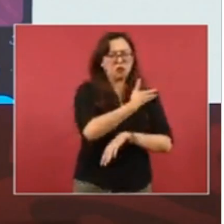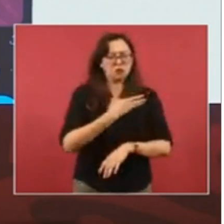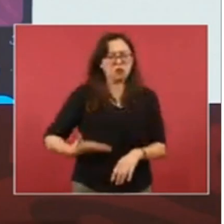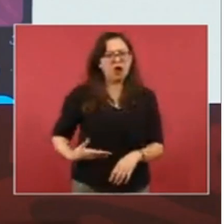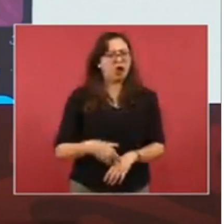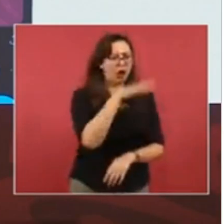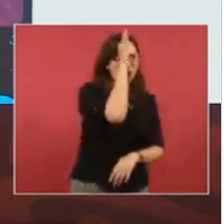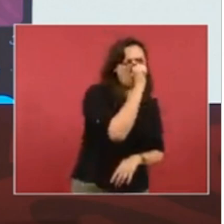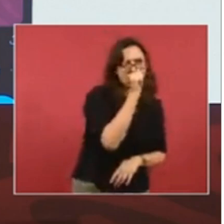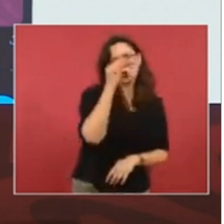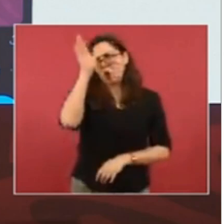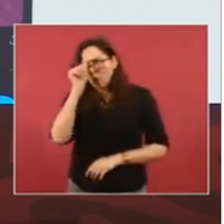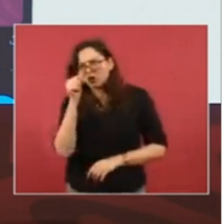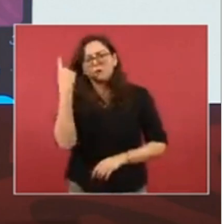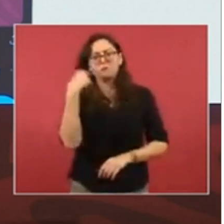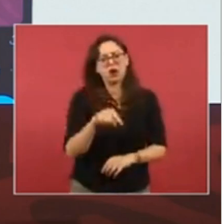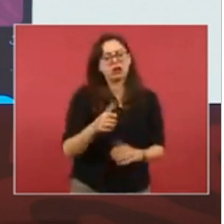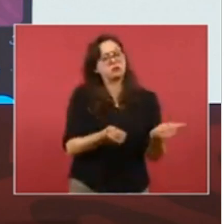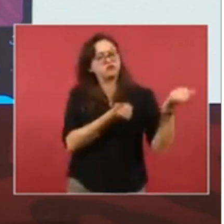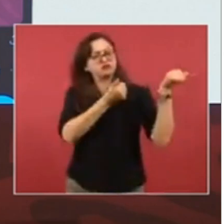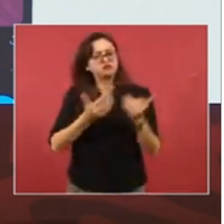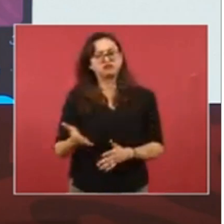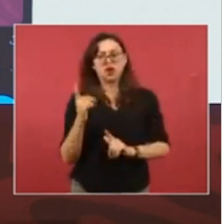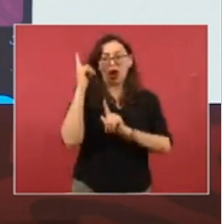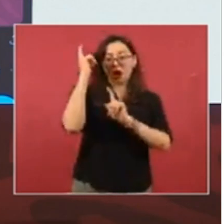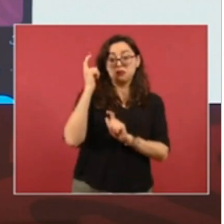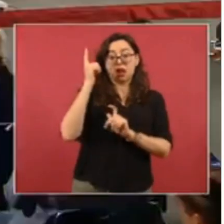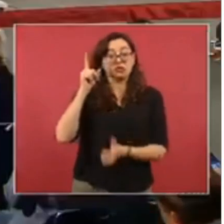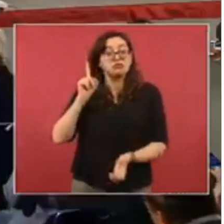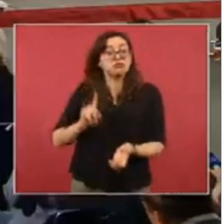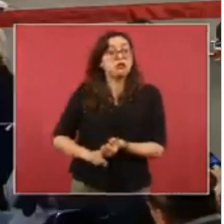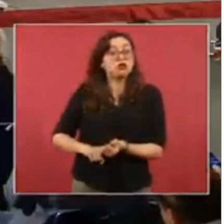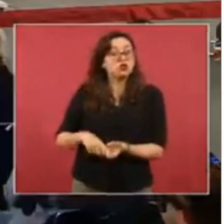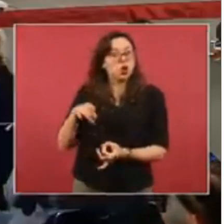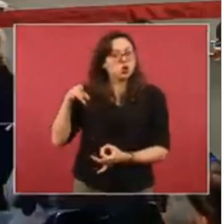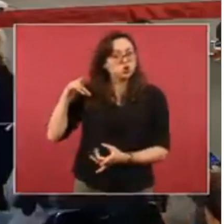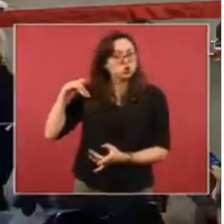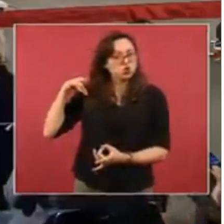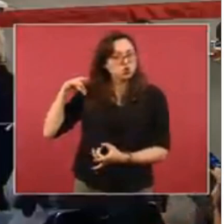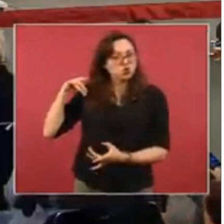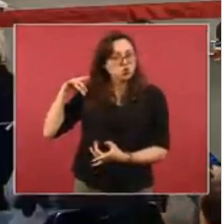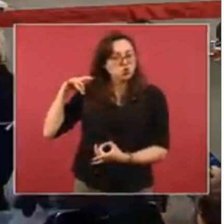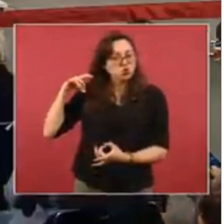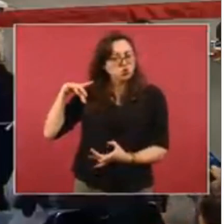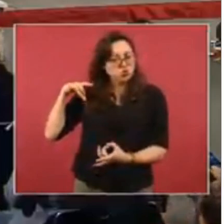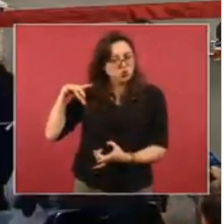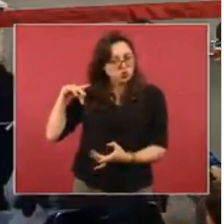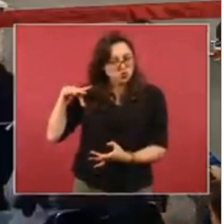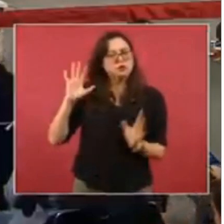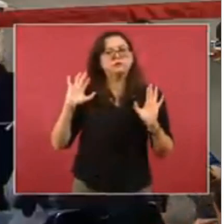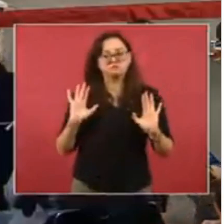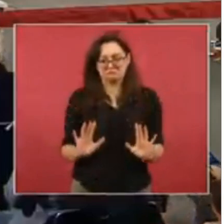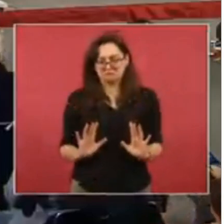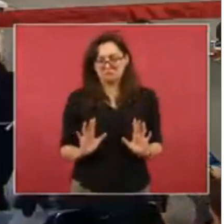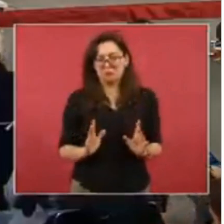sensores y que iban a ser detectadas cuando llegaran a manos